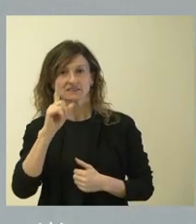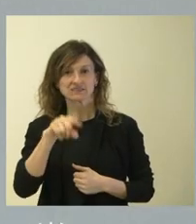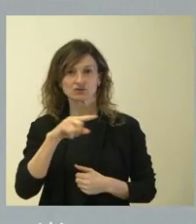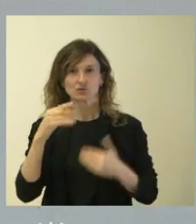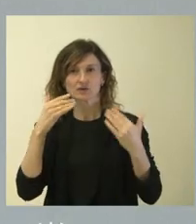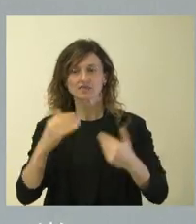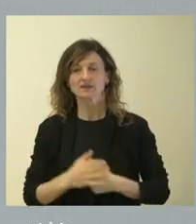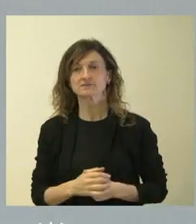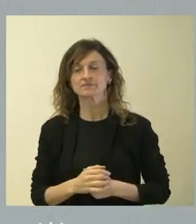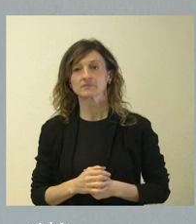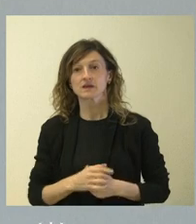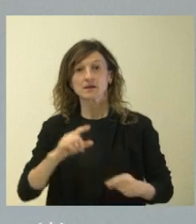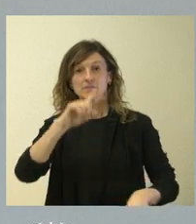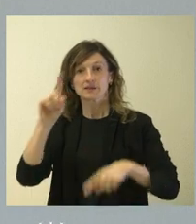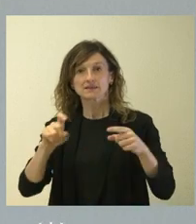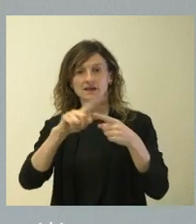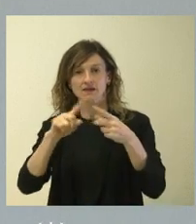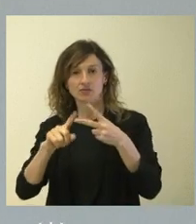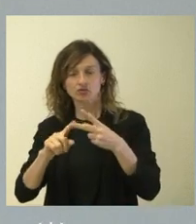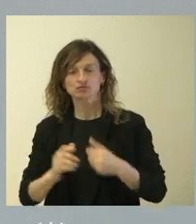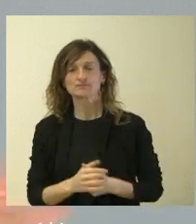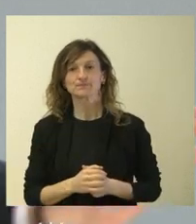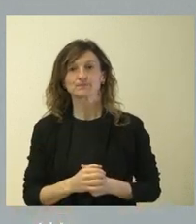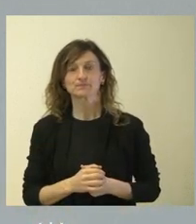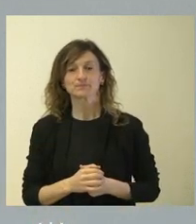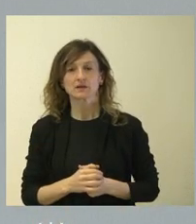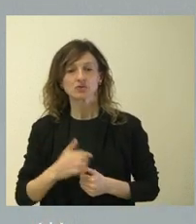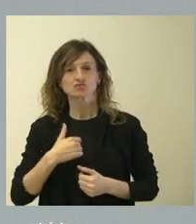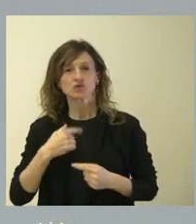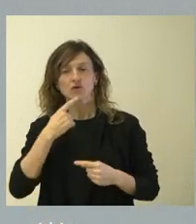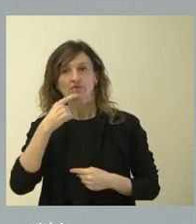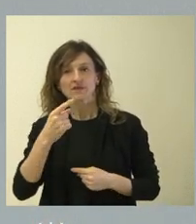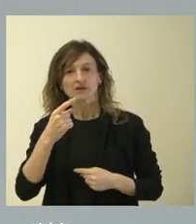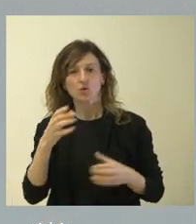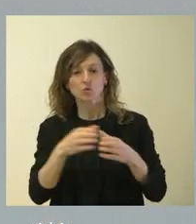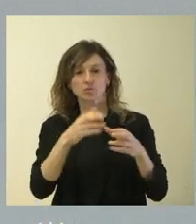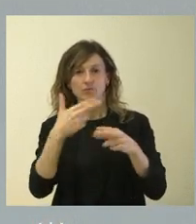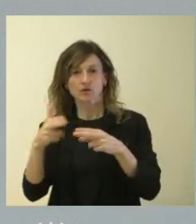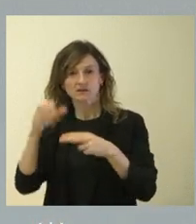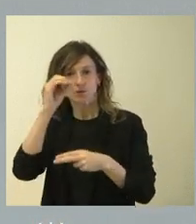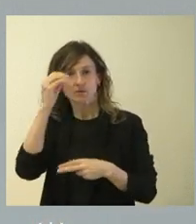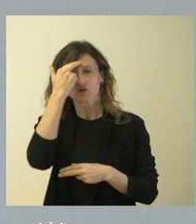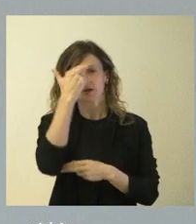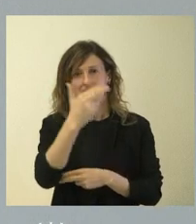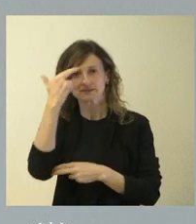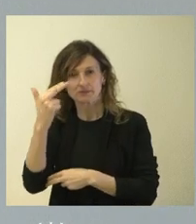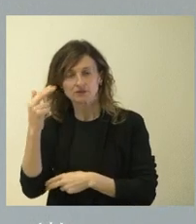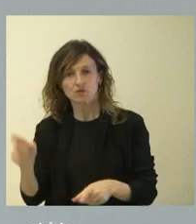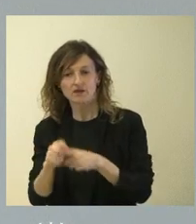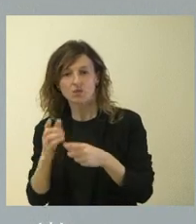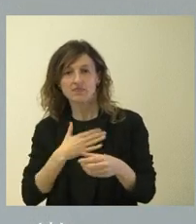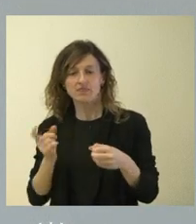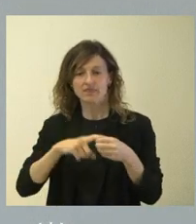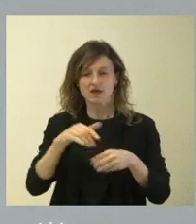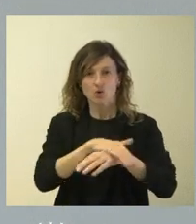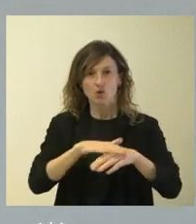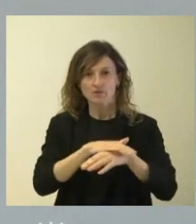Pues plantea dos cuestiones. Aquí siempre hemos dicho que nosotros respetamos las posiciones de los partidos políticos. ¿Formen parte del Gobierno o no formen